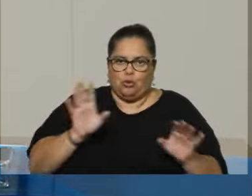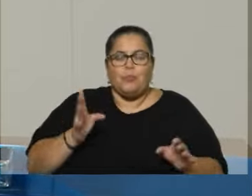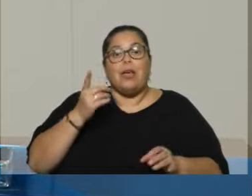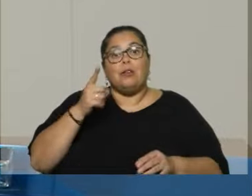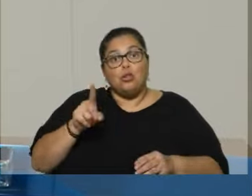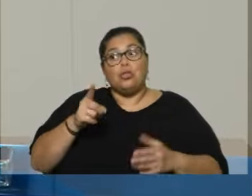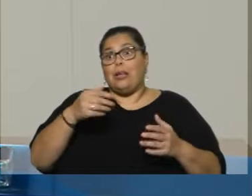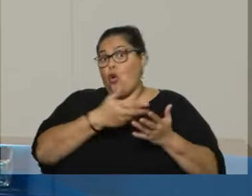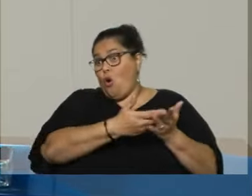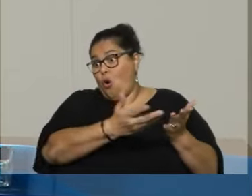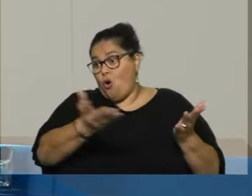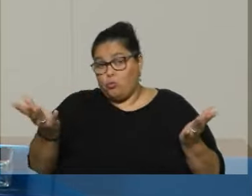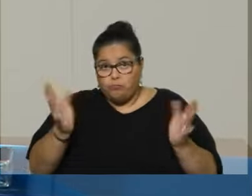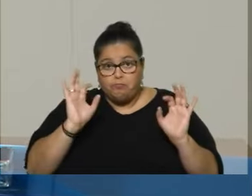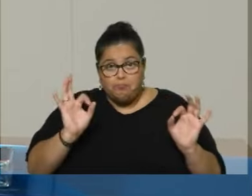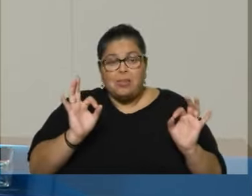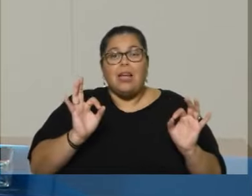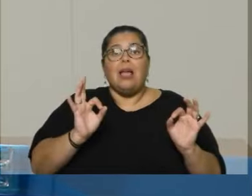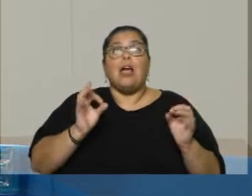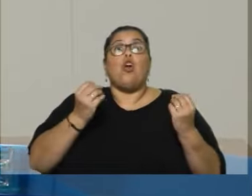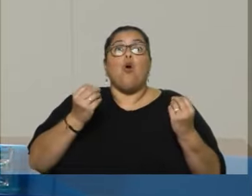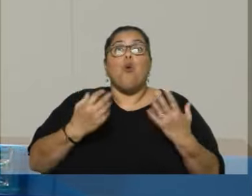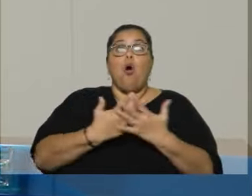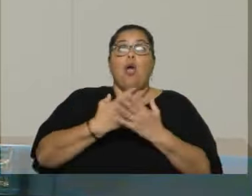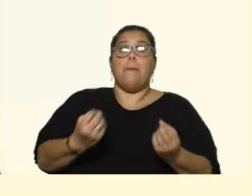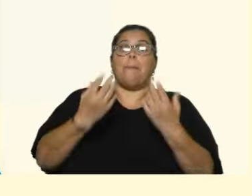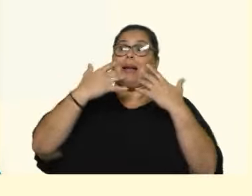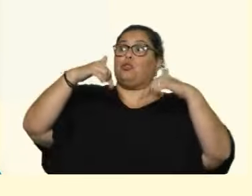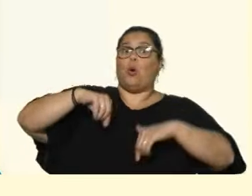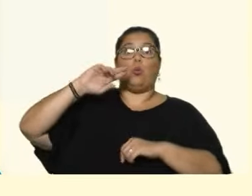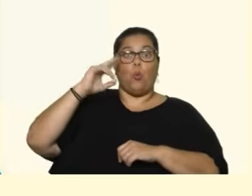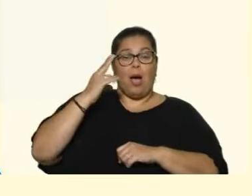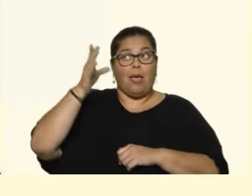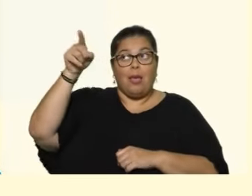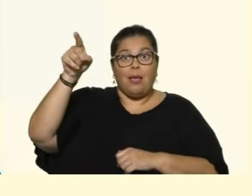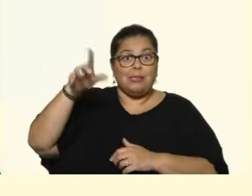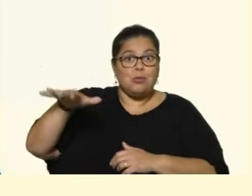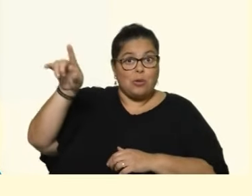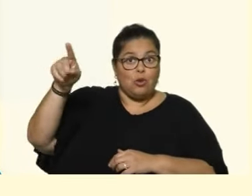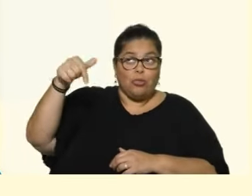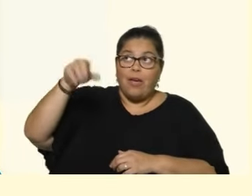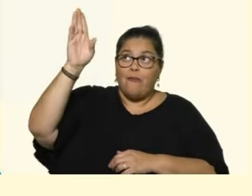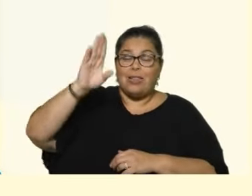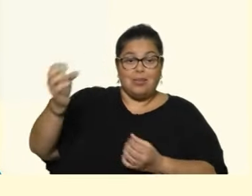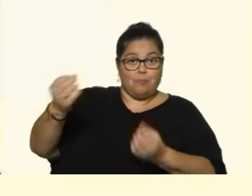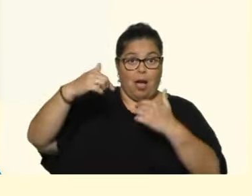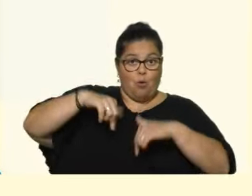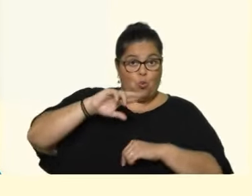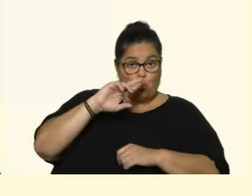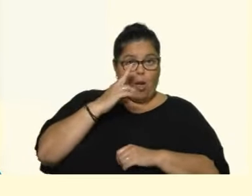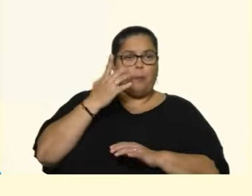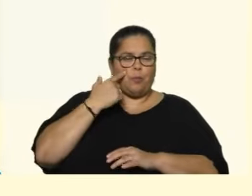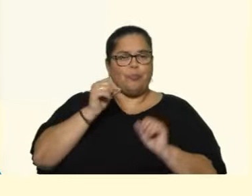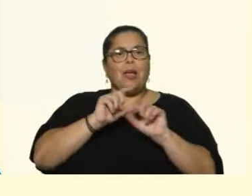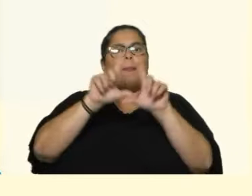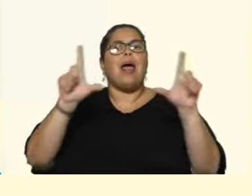mesa, para cerrar, cómo nos pega en Uruguay. Vamos a la última placa. Acá simplemente algunos puntos.